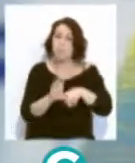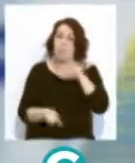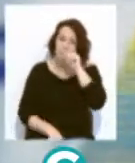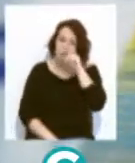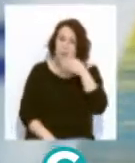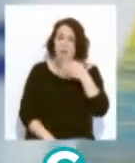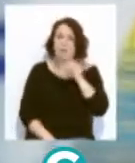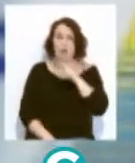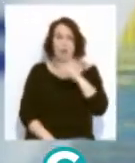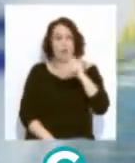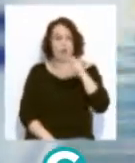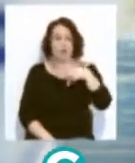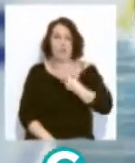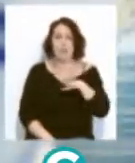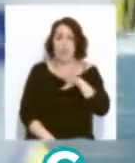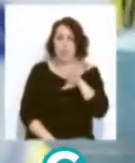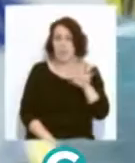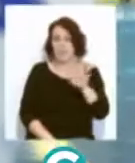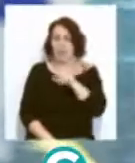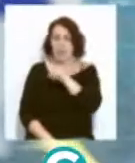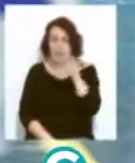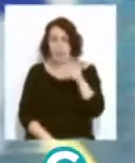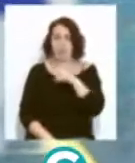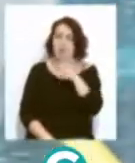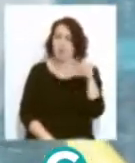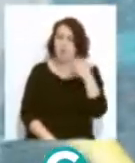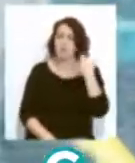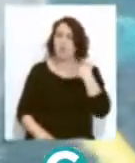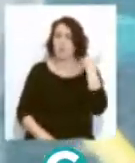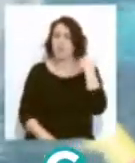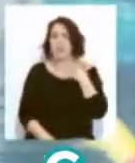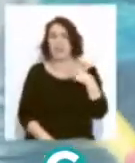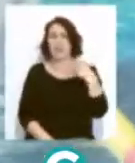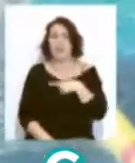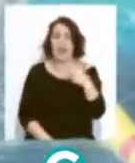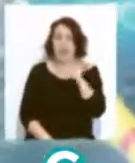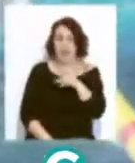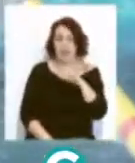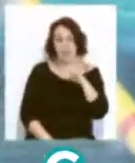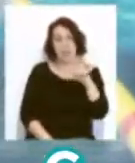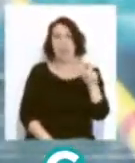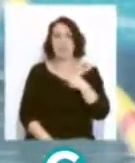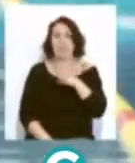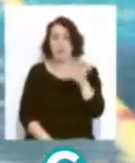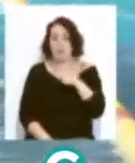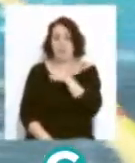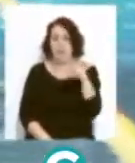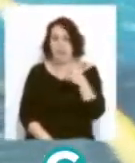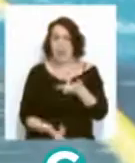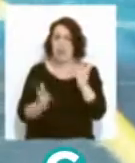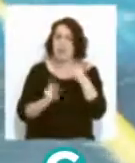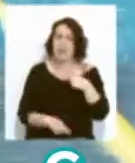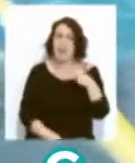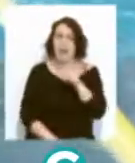de Bordón, 50, 100 y 200 espalda. Guillermo García, 100, 50 y 100 libres, perdón, y Ricardo Gallardo,